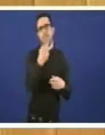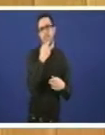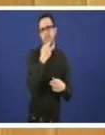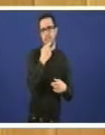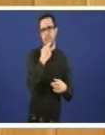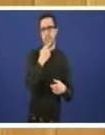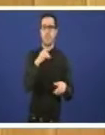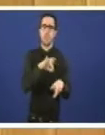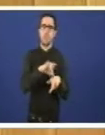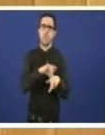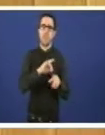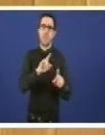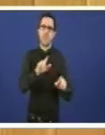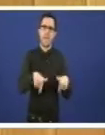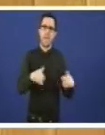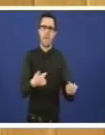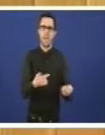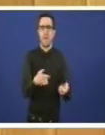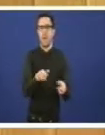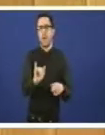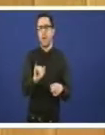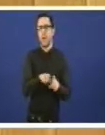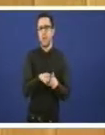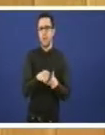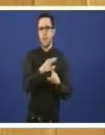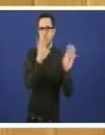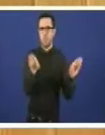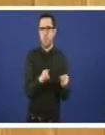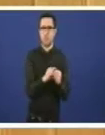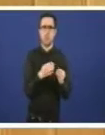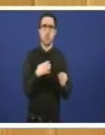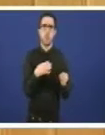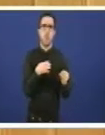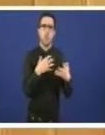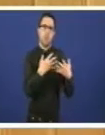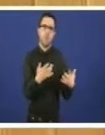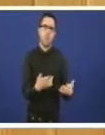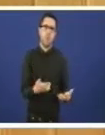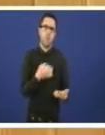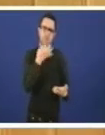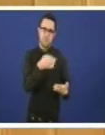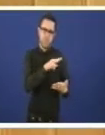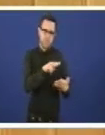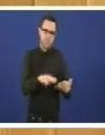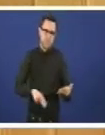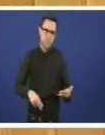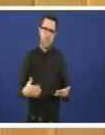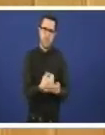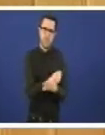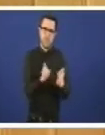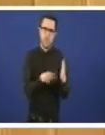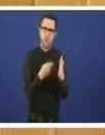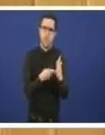se chega a conclusións, que, desde logo, non vou dar lectura, que calquera das súas señorías pode acceder a este informe, pero